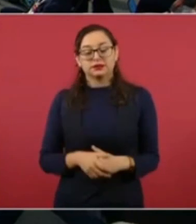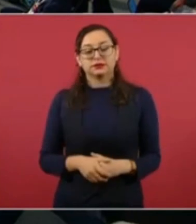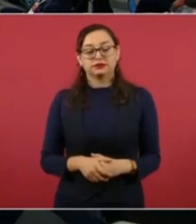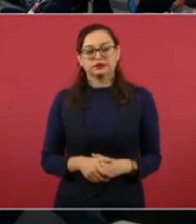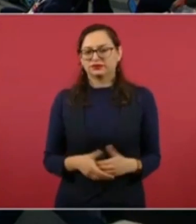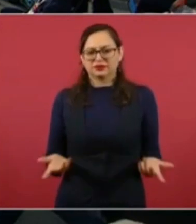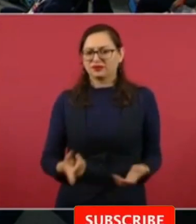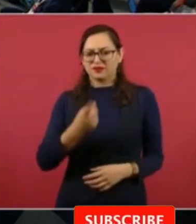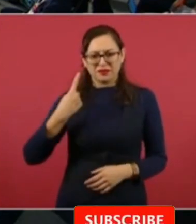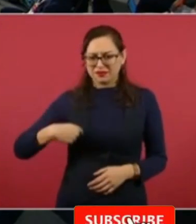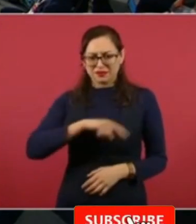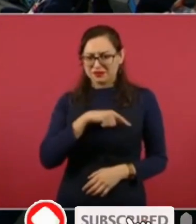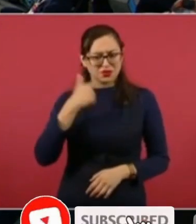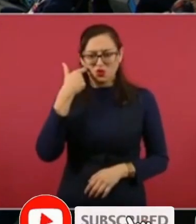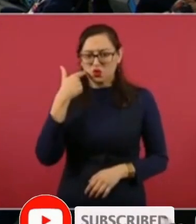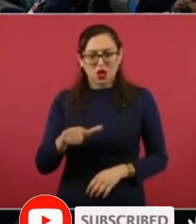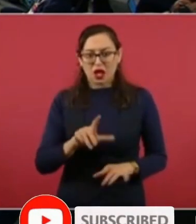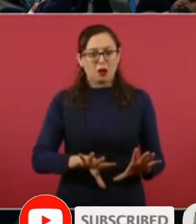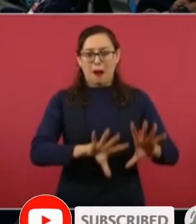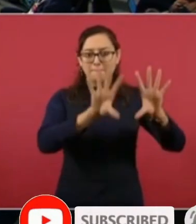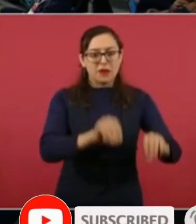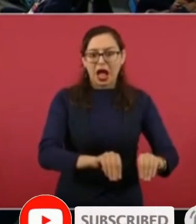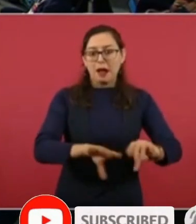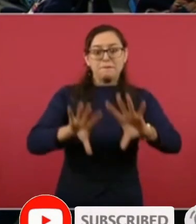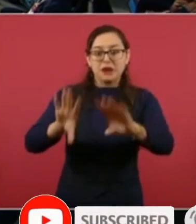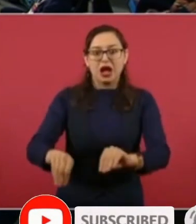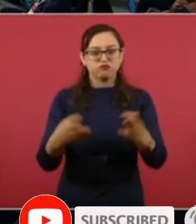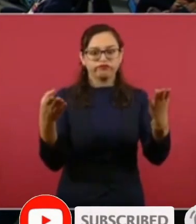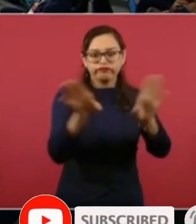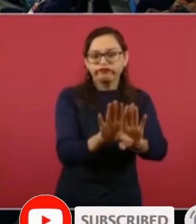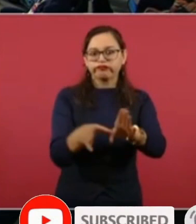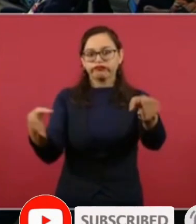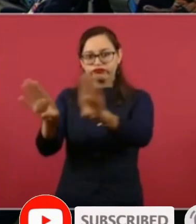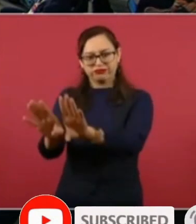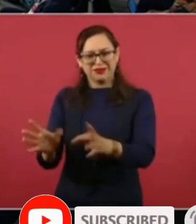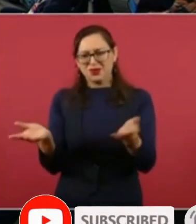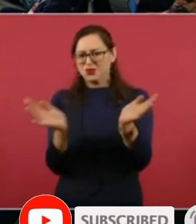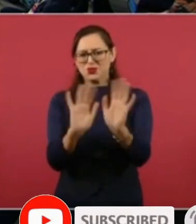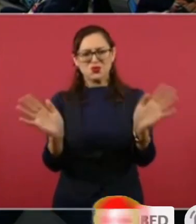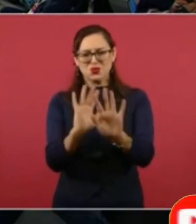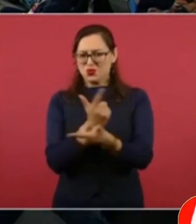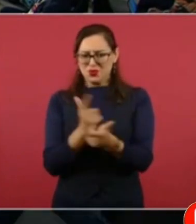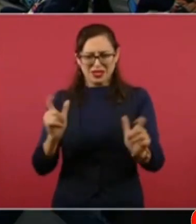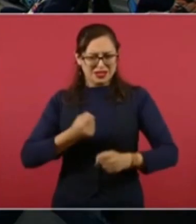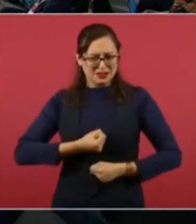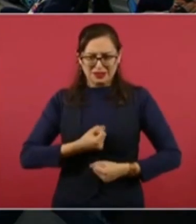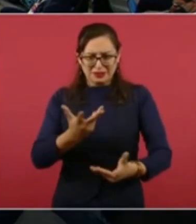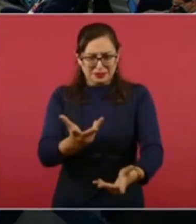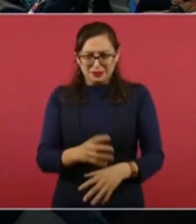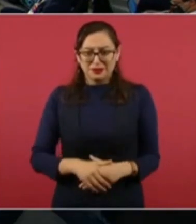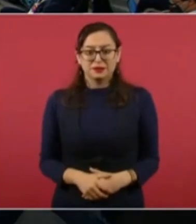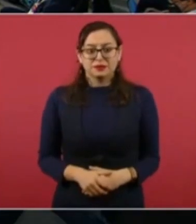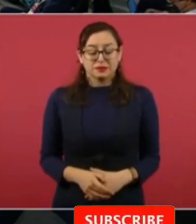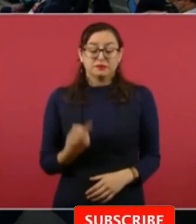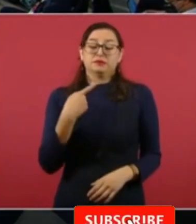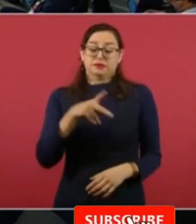censurar a nadie y la explicación del por qué ellos reciben más